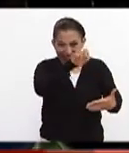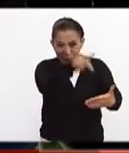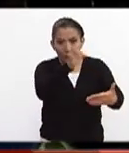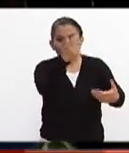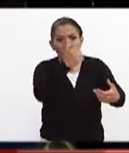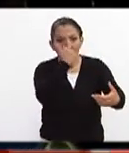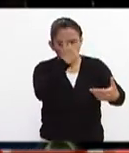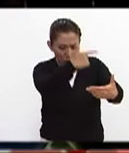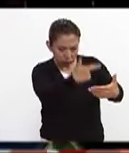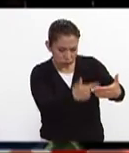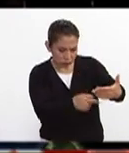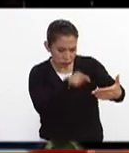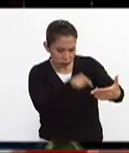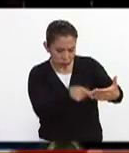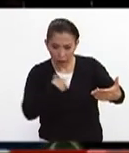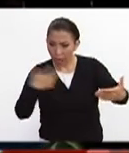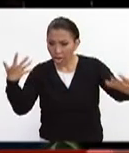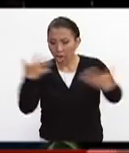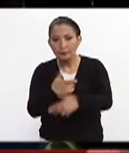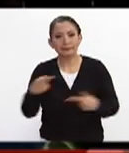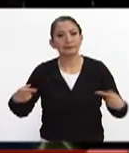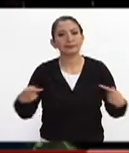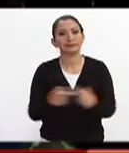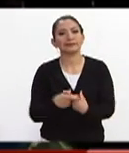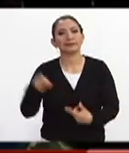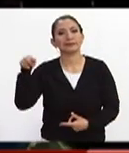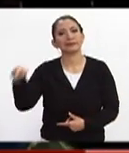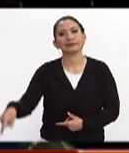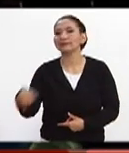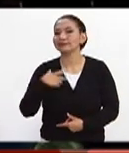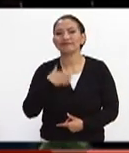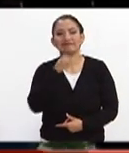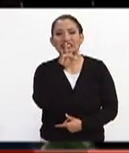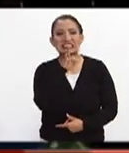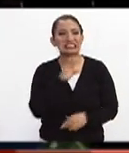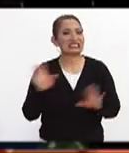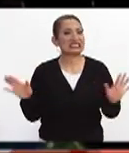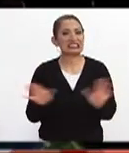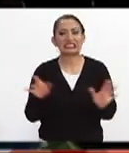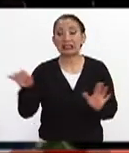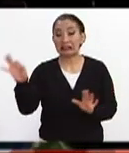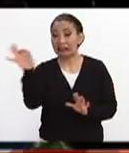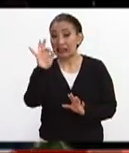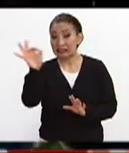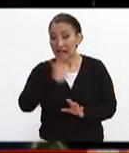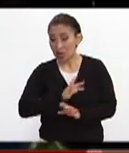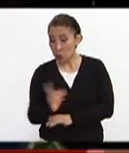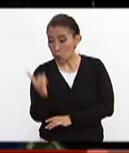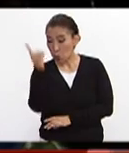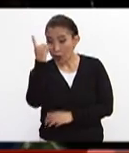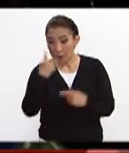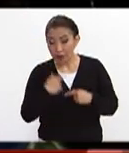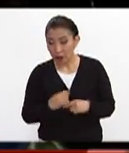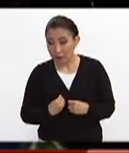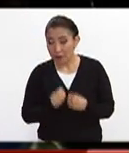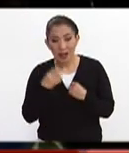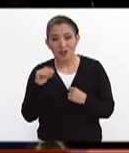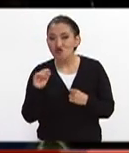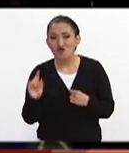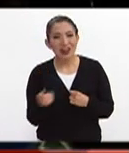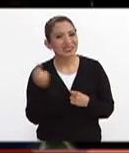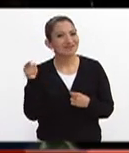Educación Pública, nos llevó a la conclusión de que en caso de haber un sobreviviente, no